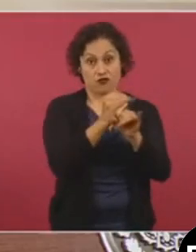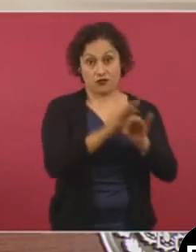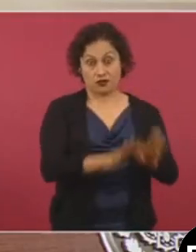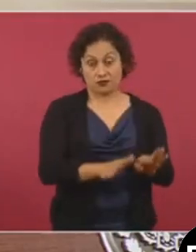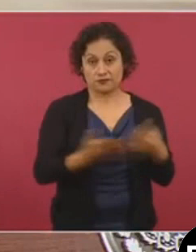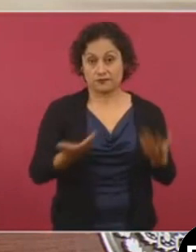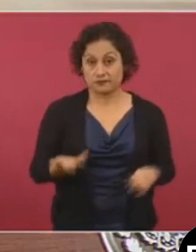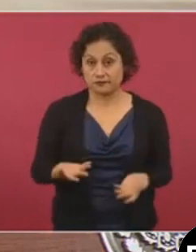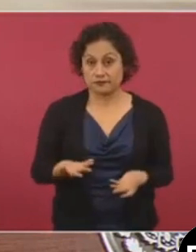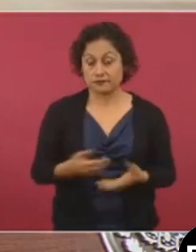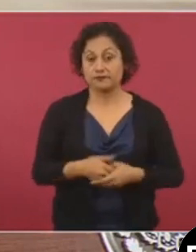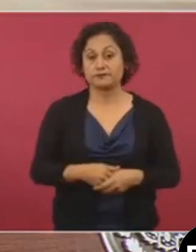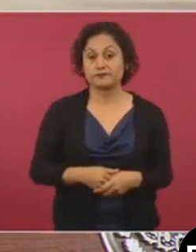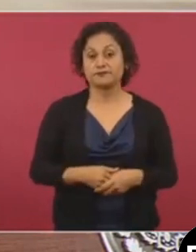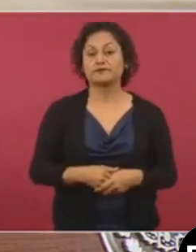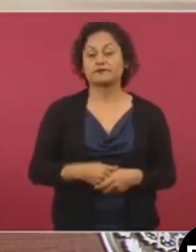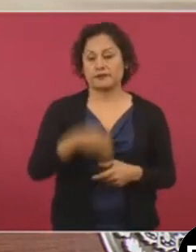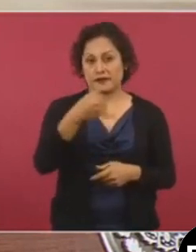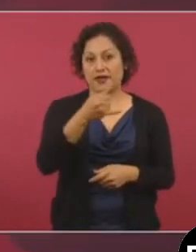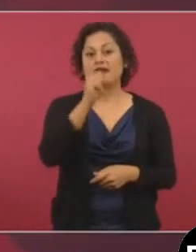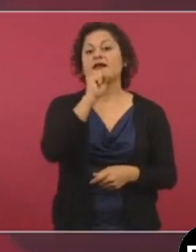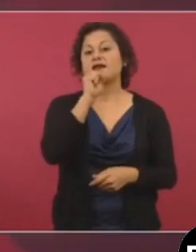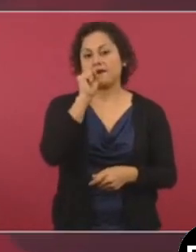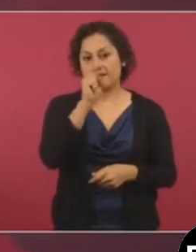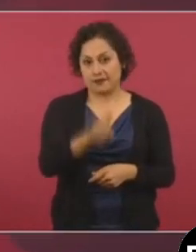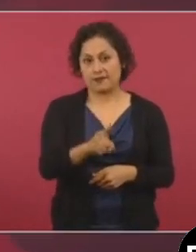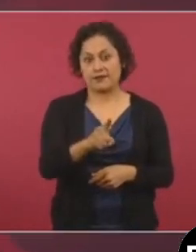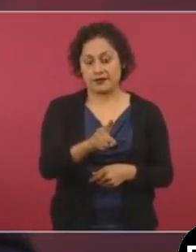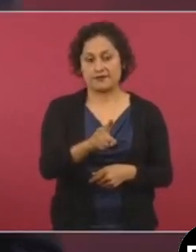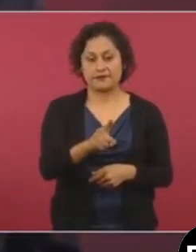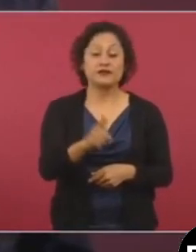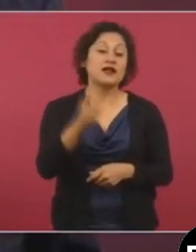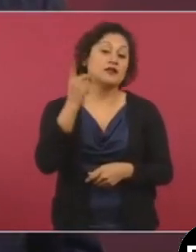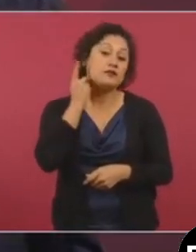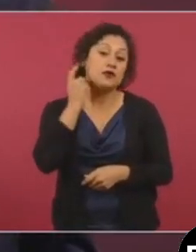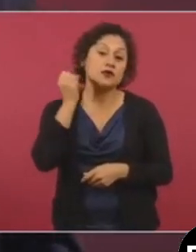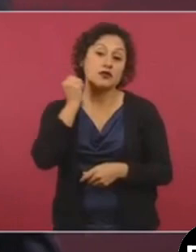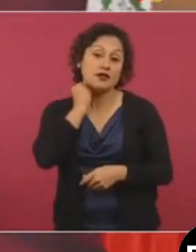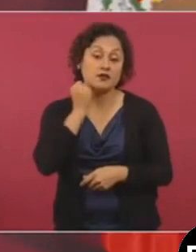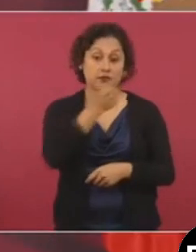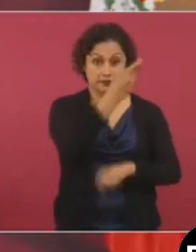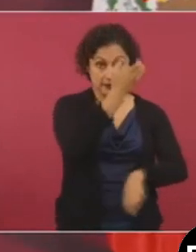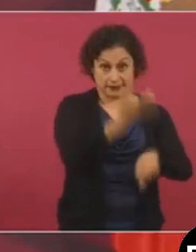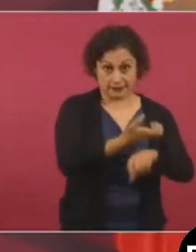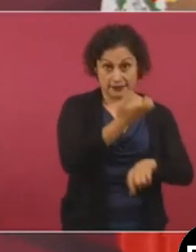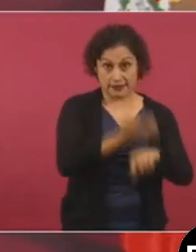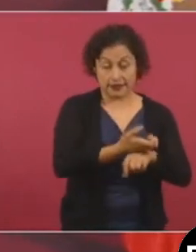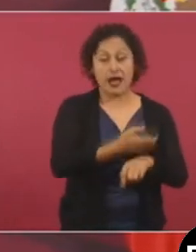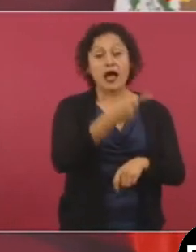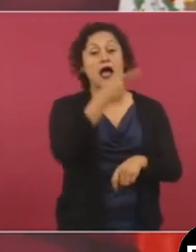se les responda a estos legisladores republicanos de manera directa,